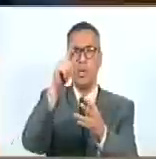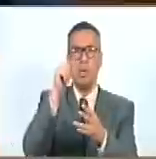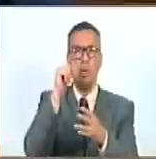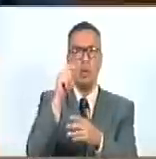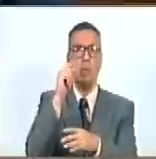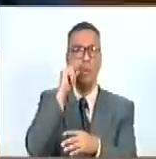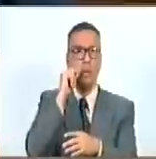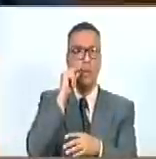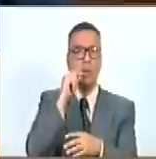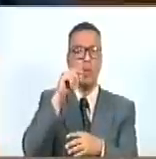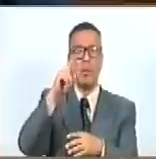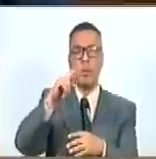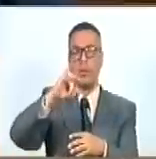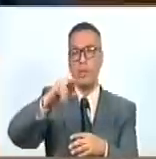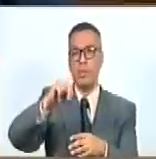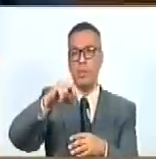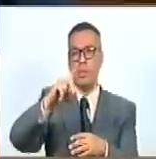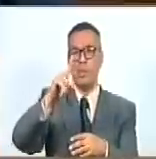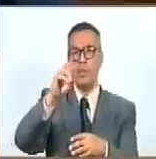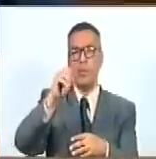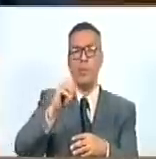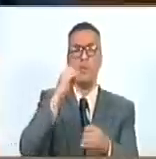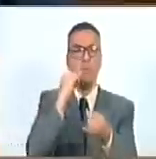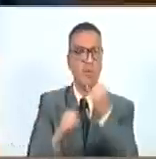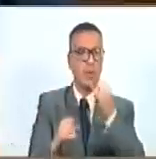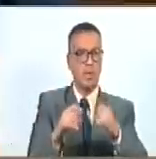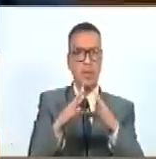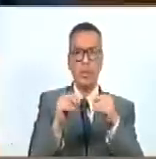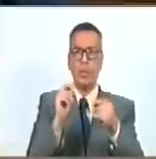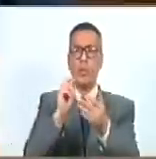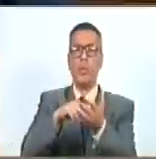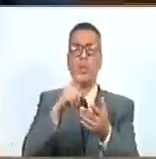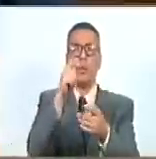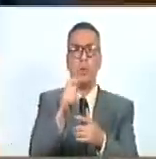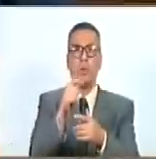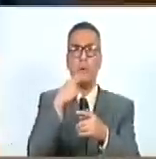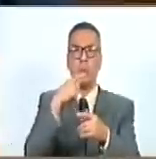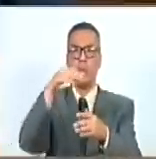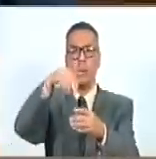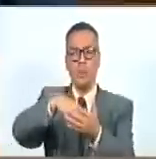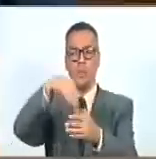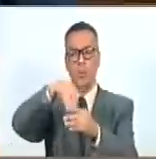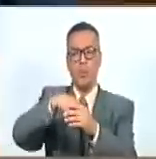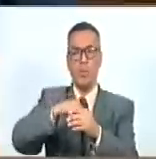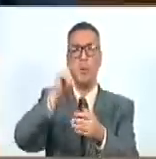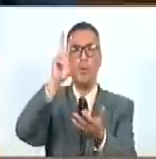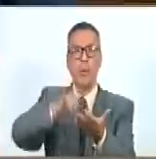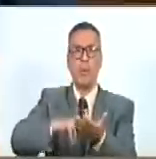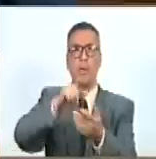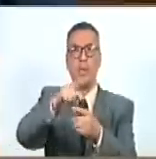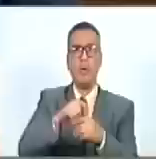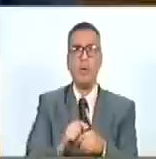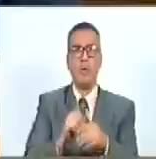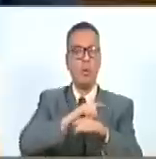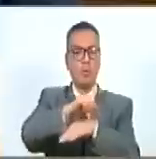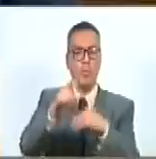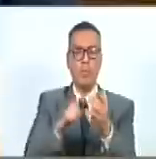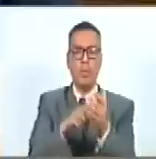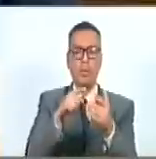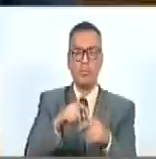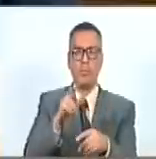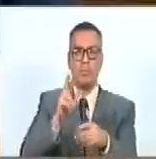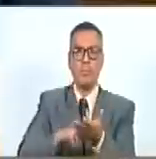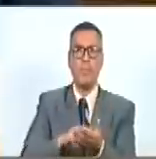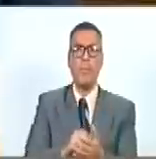al diputado Reinaldo Rodríguez. Finalizar las intervenciones y sometido a votación resultó aprobado por unanimidad.